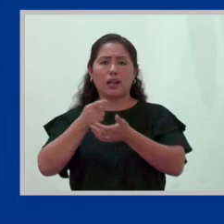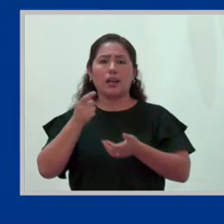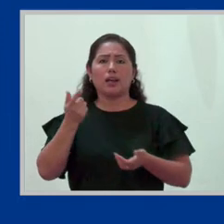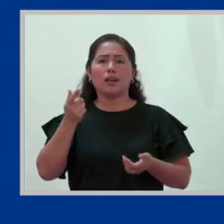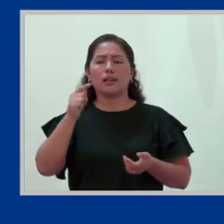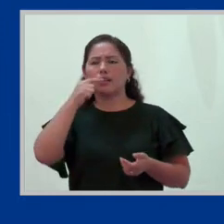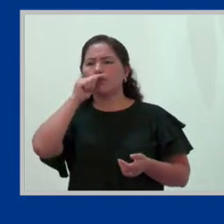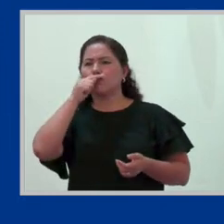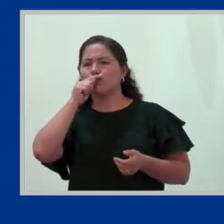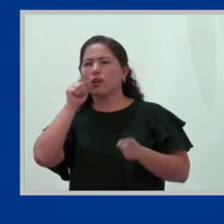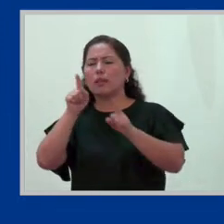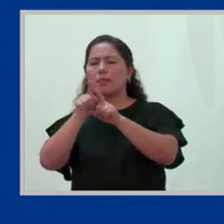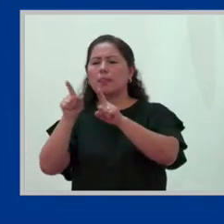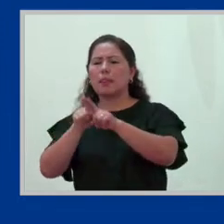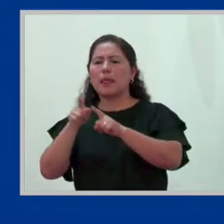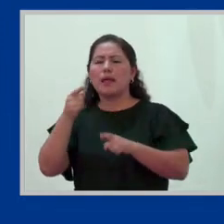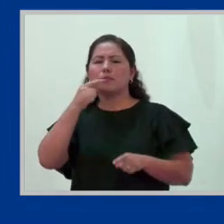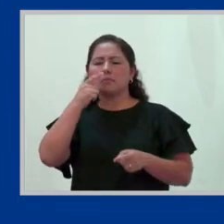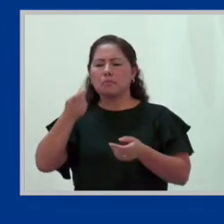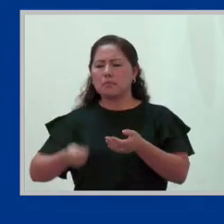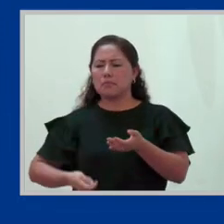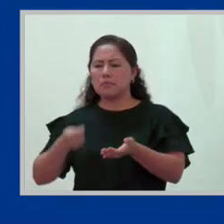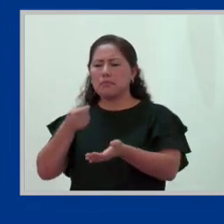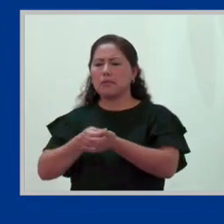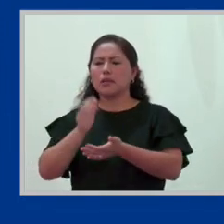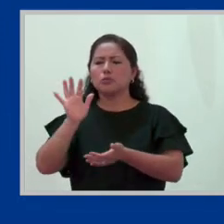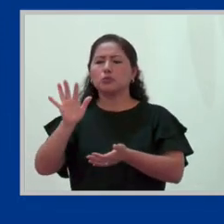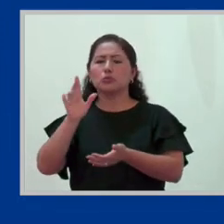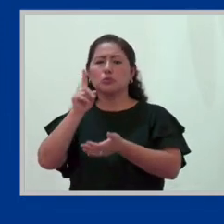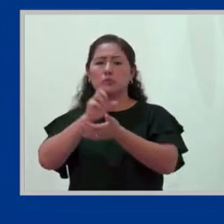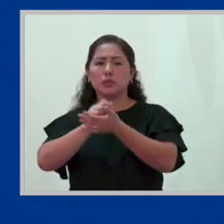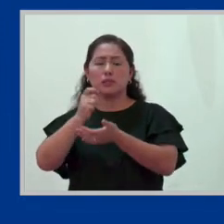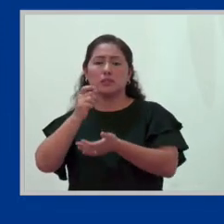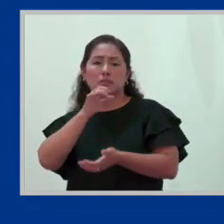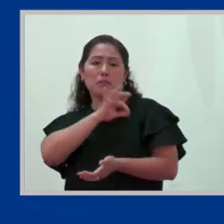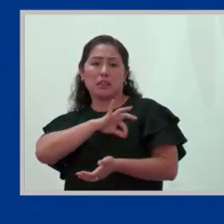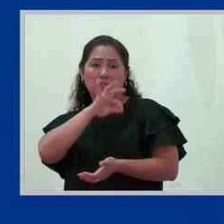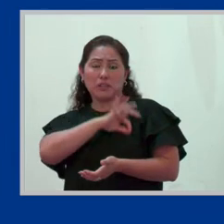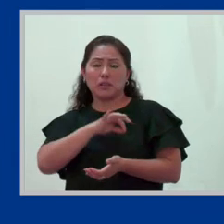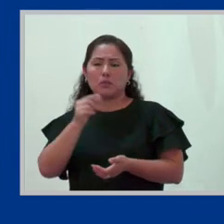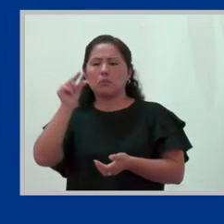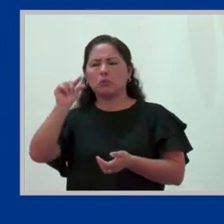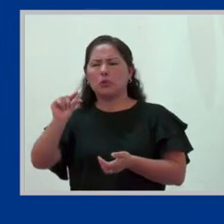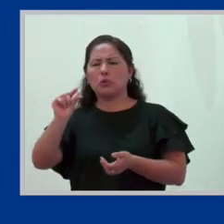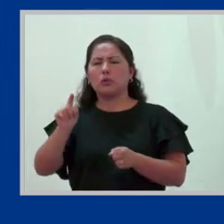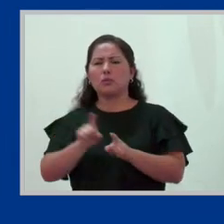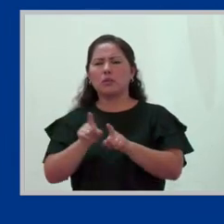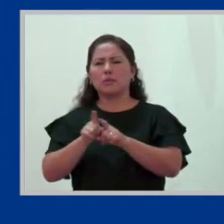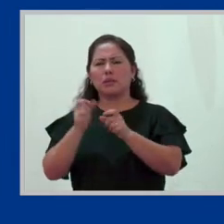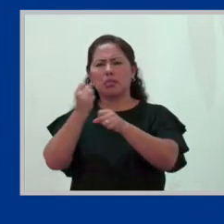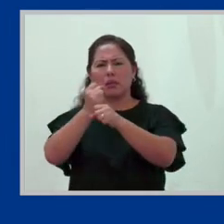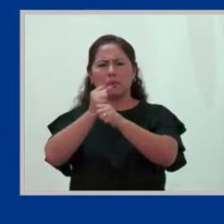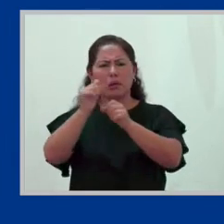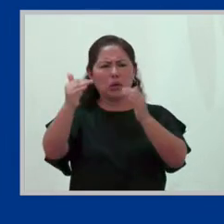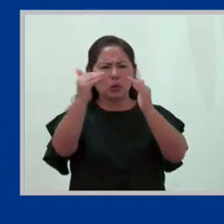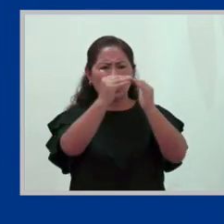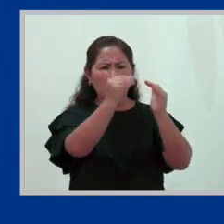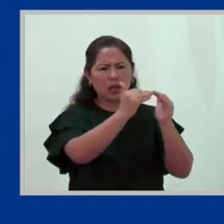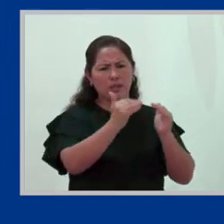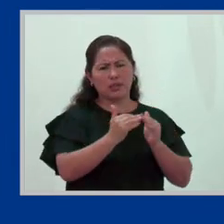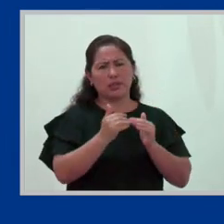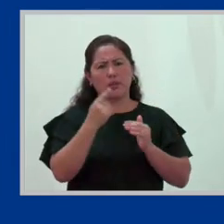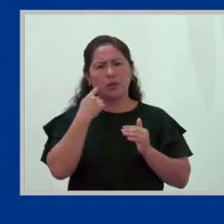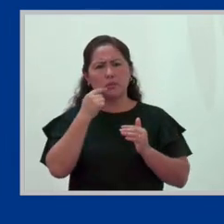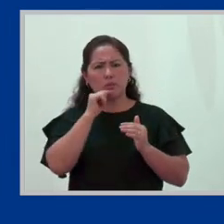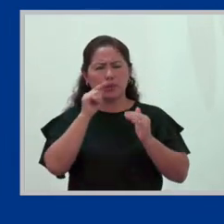mujeres seguimos ganando menos que nuestros pares hombres por un trabajo de igual valor. Y